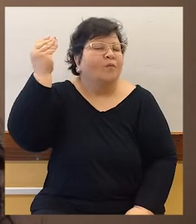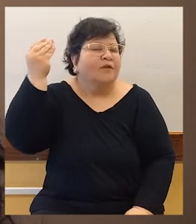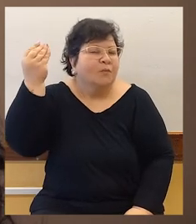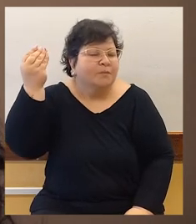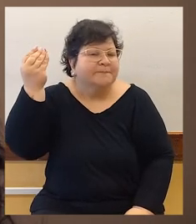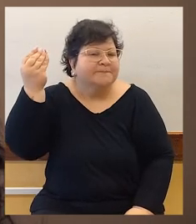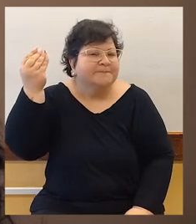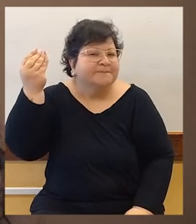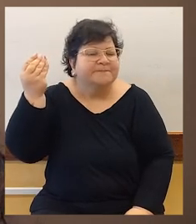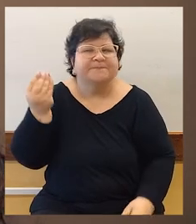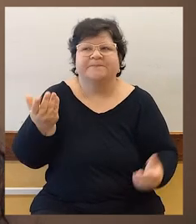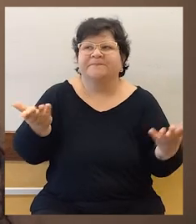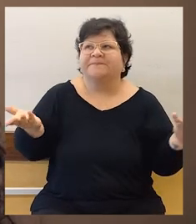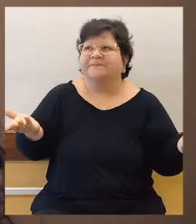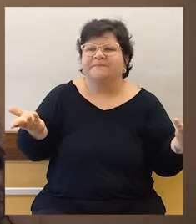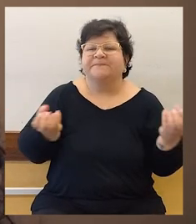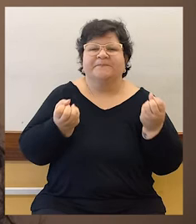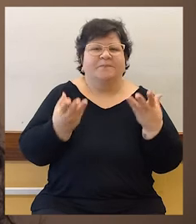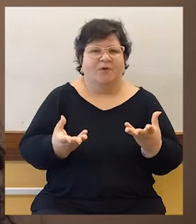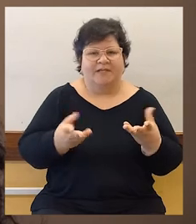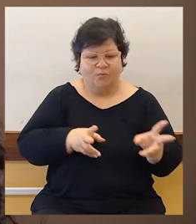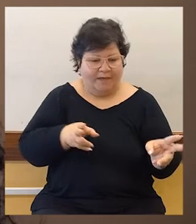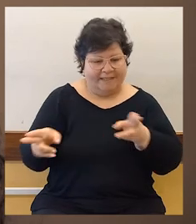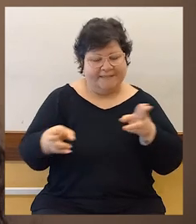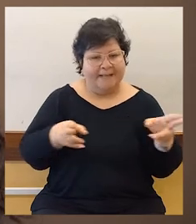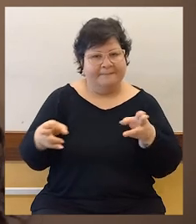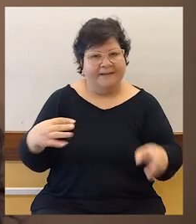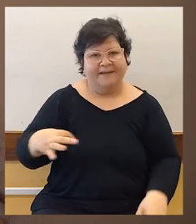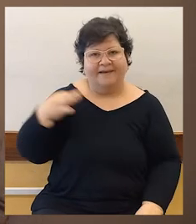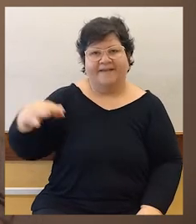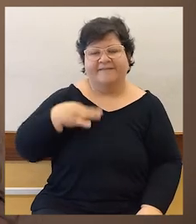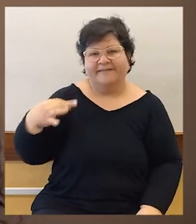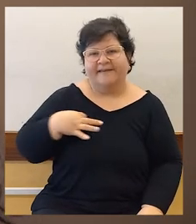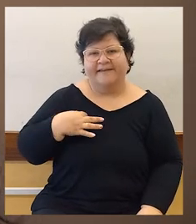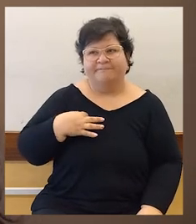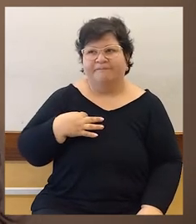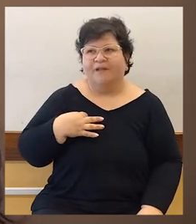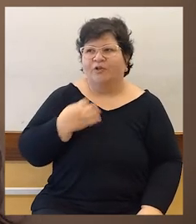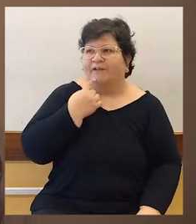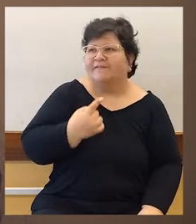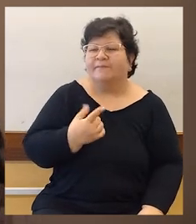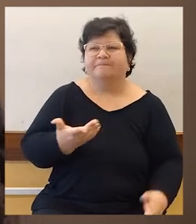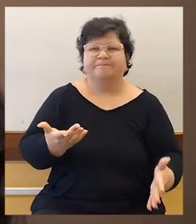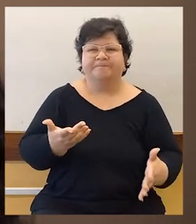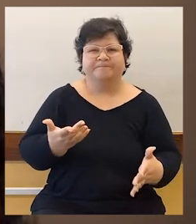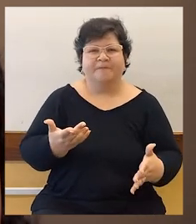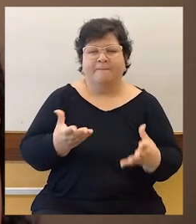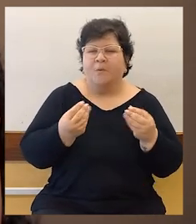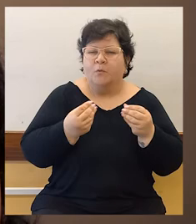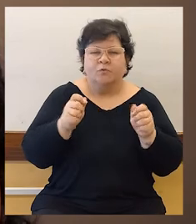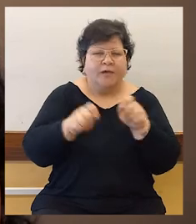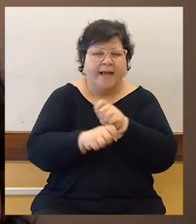Porque, primero que nada, es una etapa de la vida donde, hoy hablábamos, ¿no? Donde se dan muchísimos